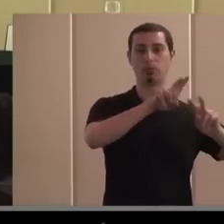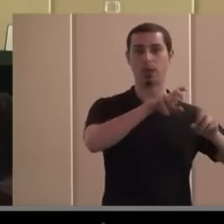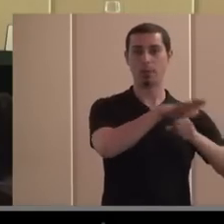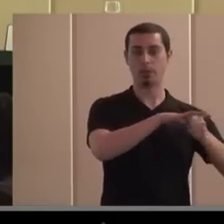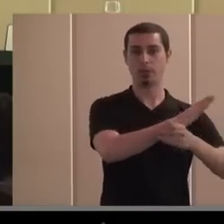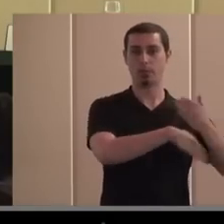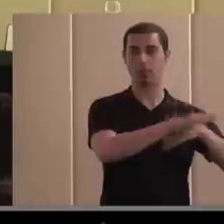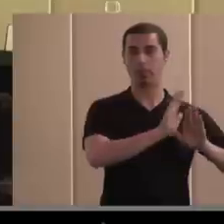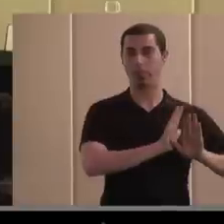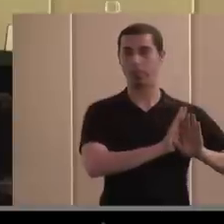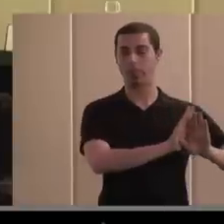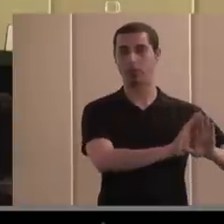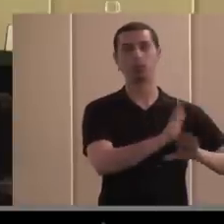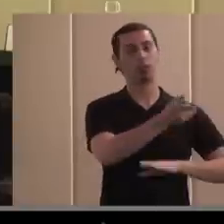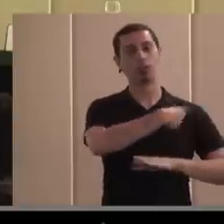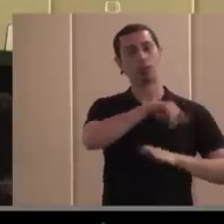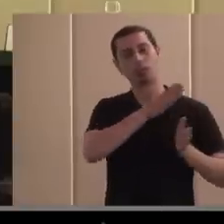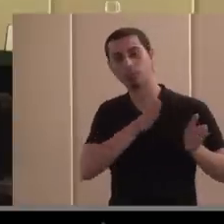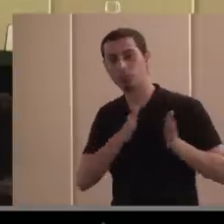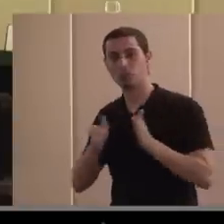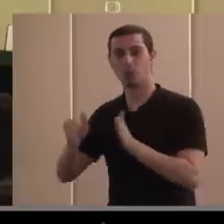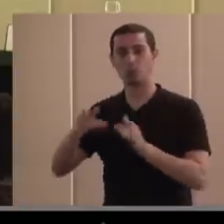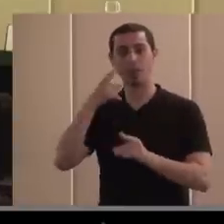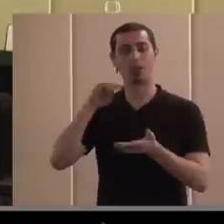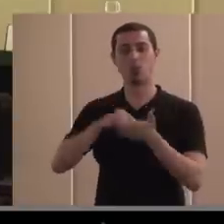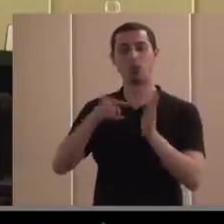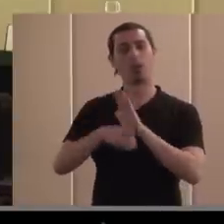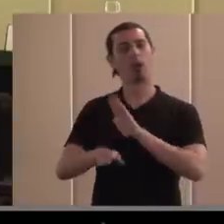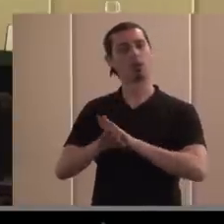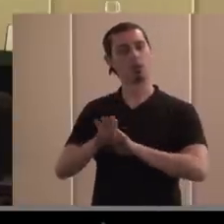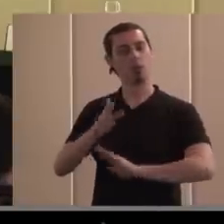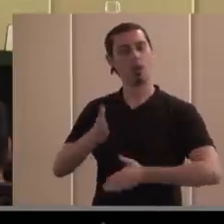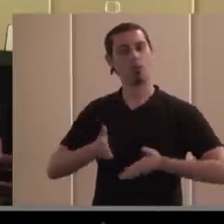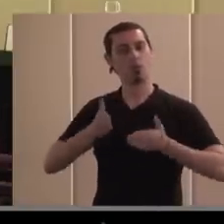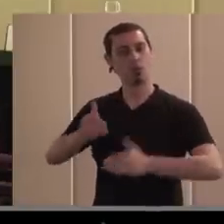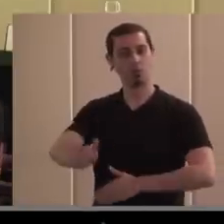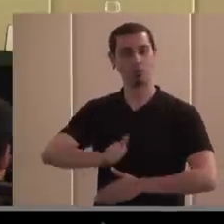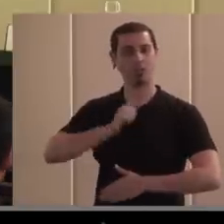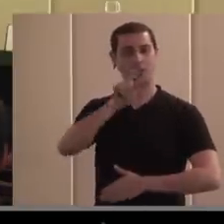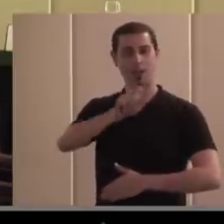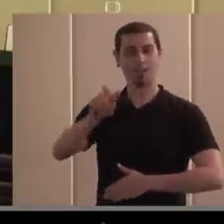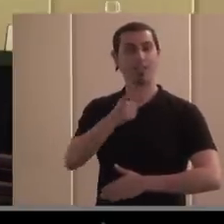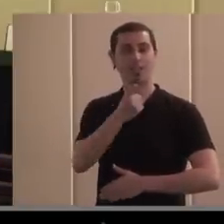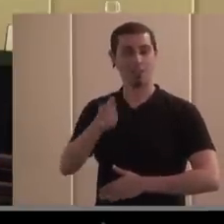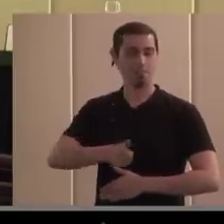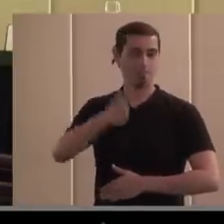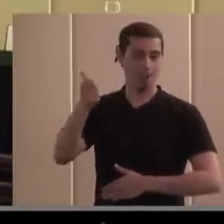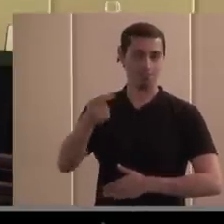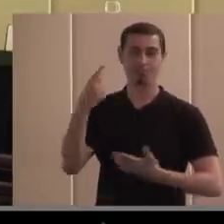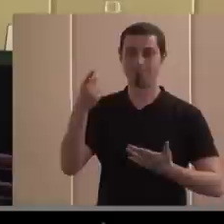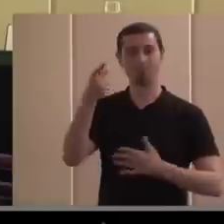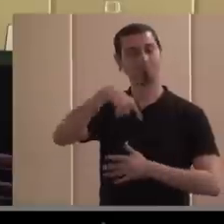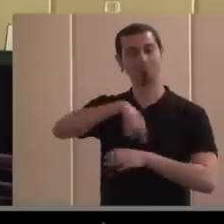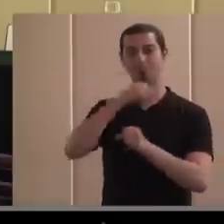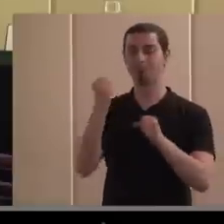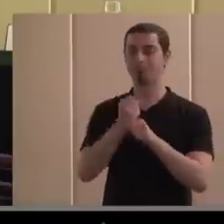poco por donde podemos buscar soluciones que permitan seguir ofreciendo esas oportunidades a quien más lo necesita ahí también estamos trabajando